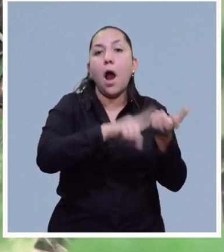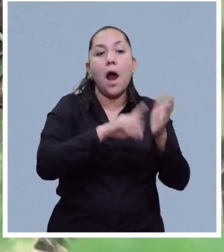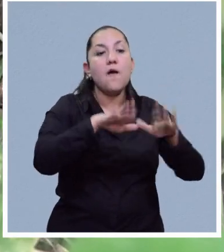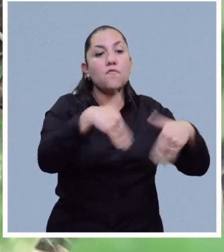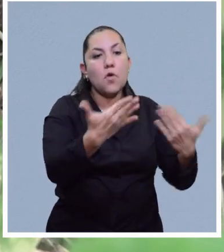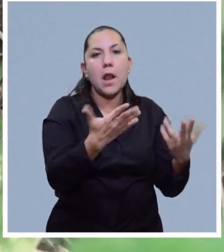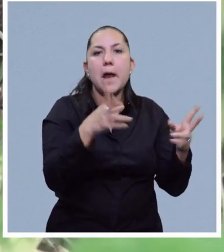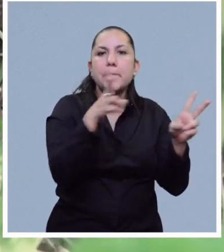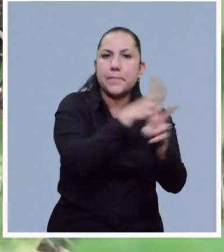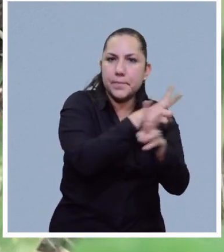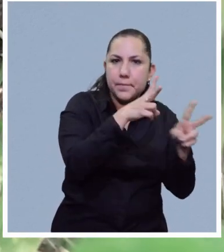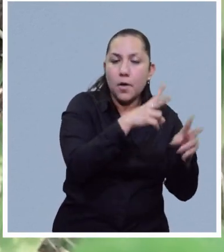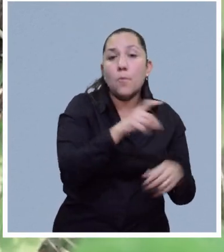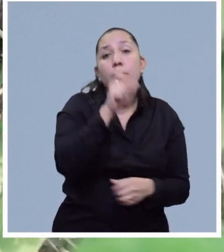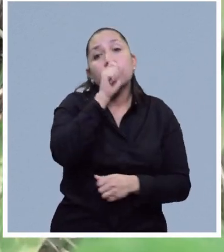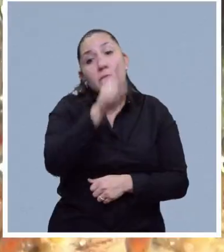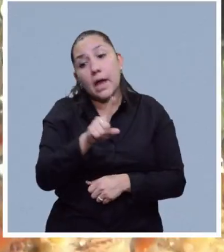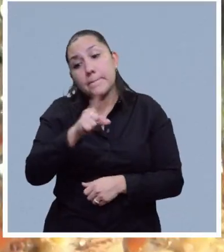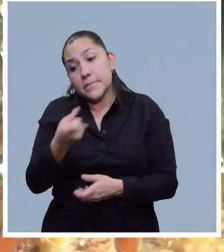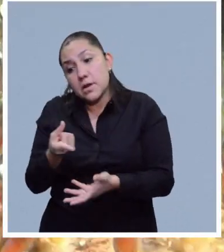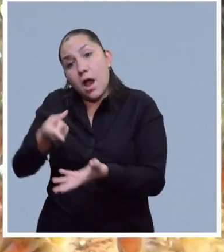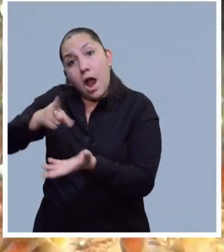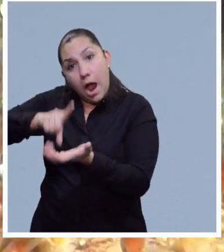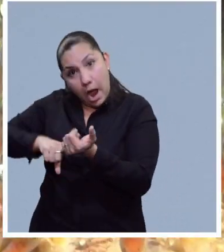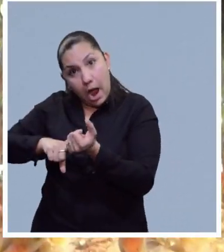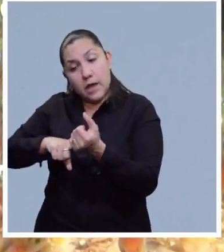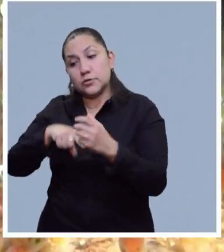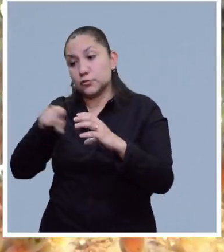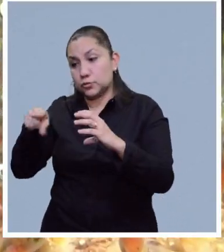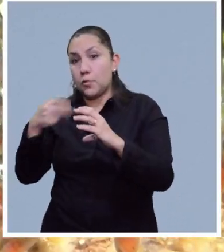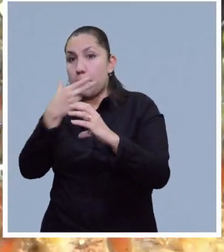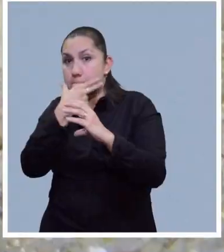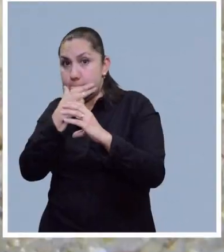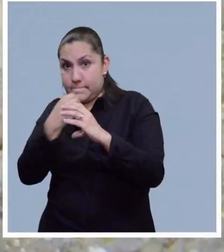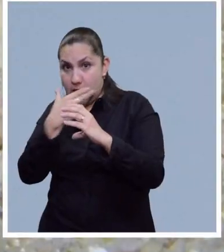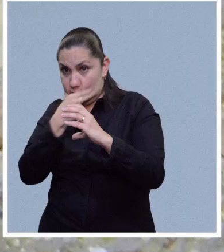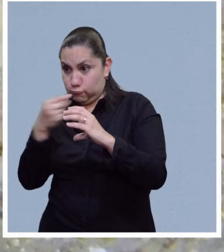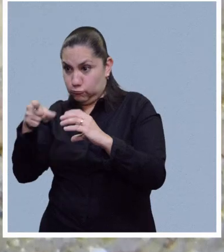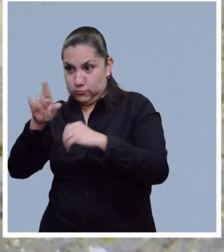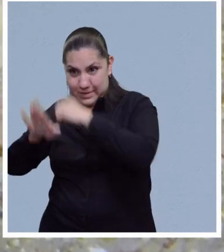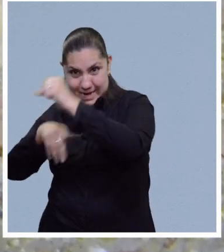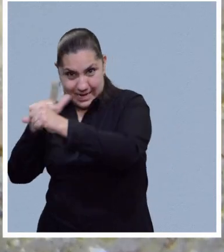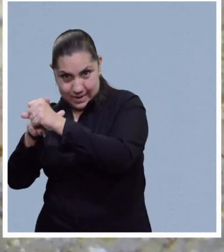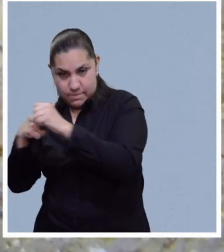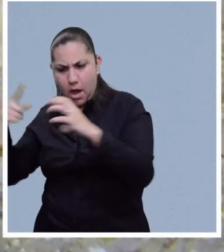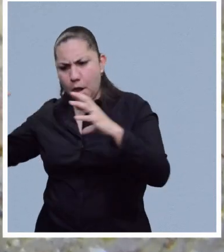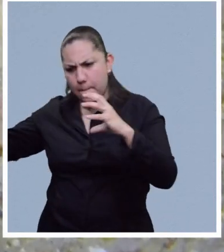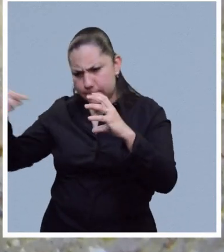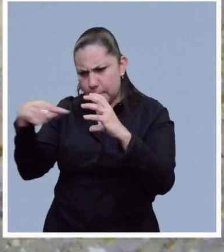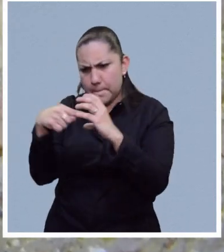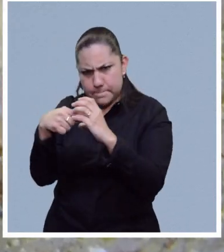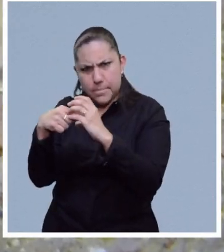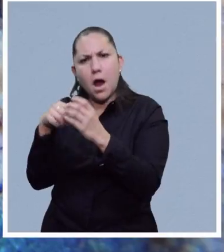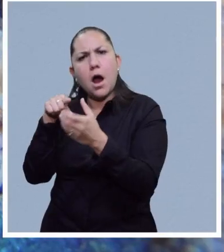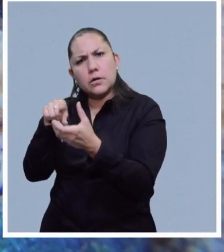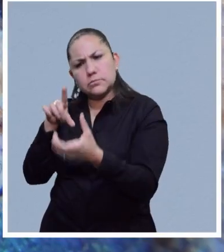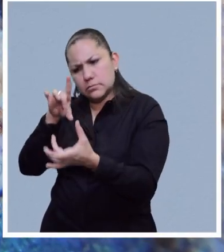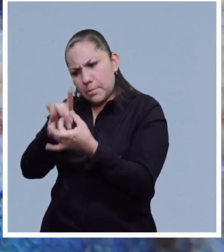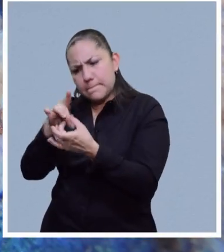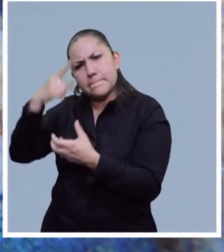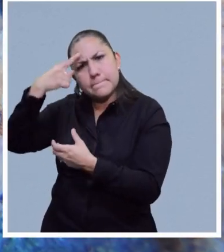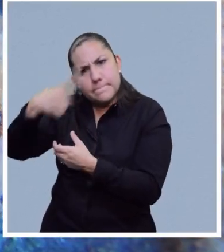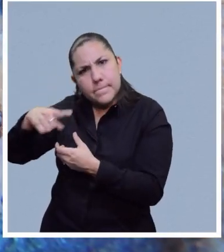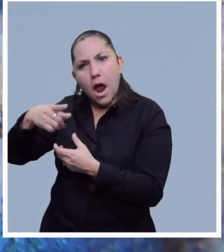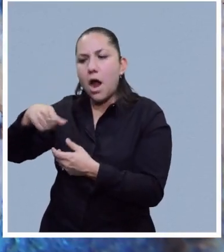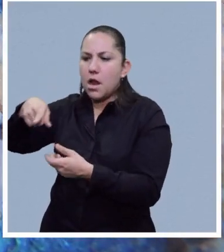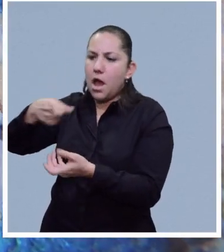expuestos al aire. En la externa, las hembras depositan los huevos y los machos los fecundan posteriormente en el exterior. Estos